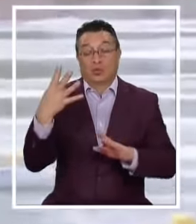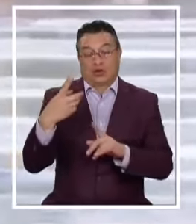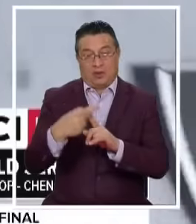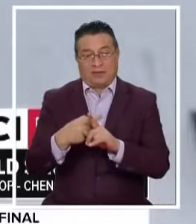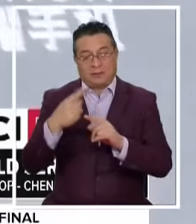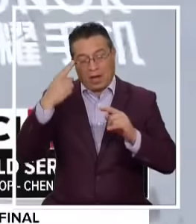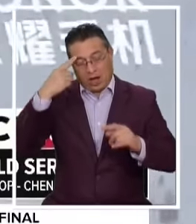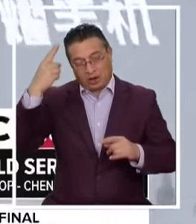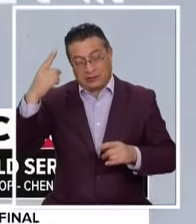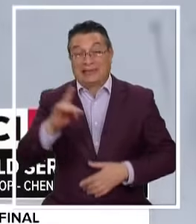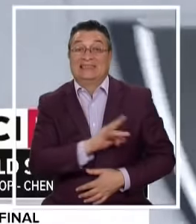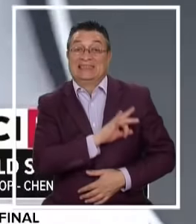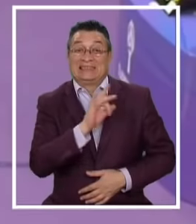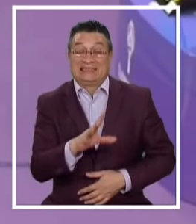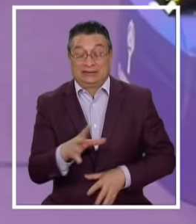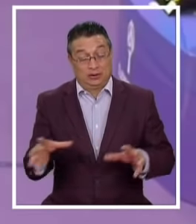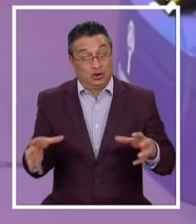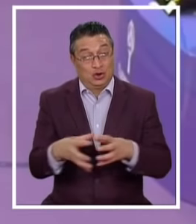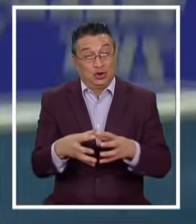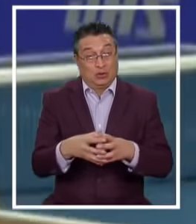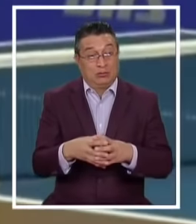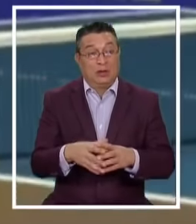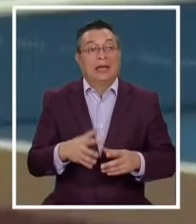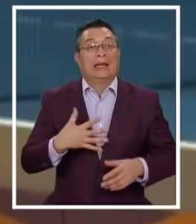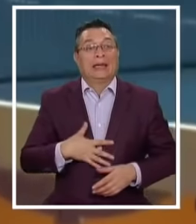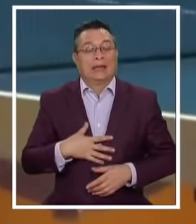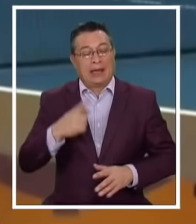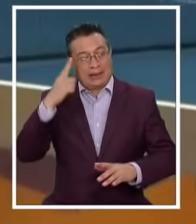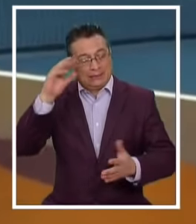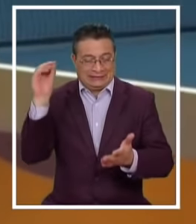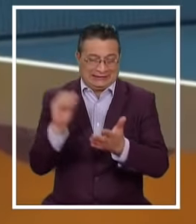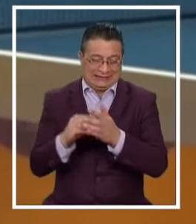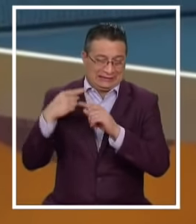soñar Donde Chile Y su team Quieren hacer historia